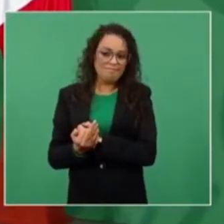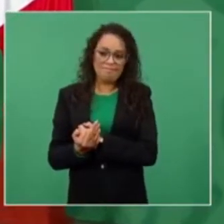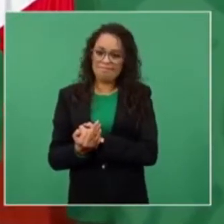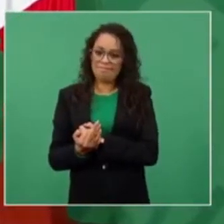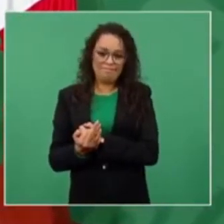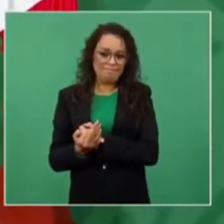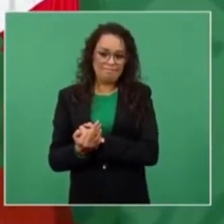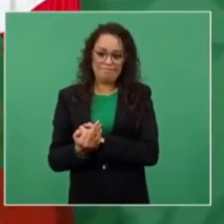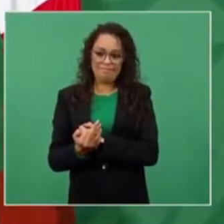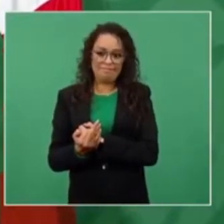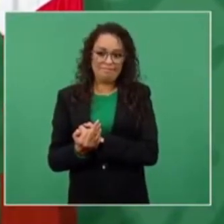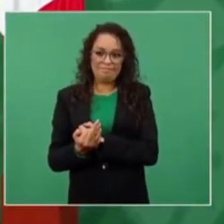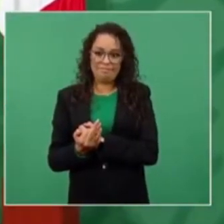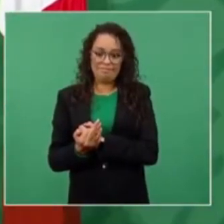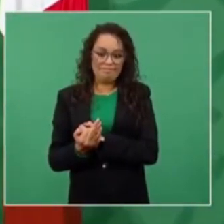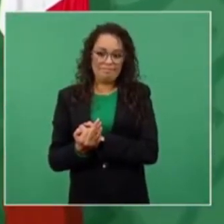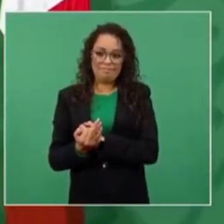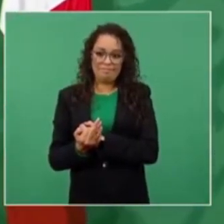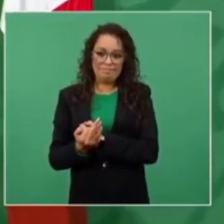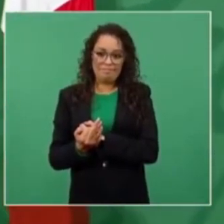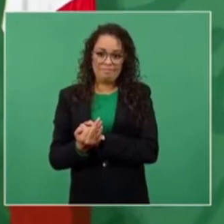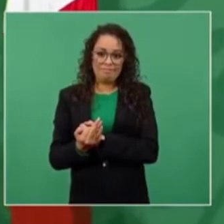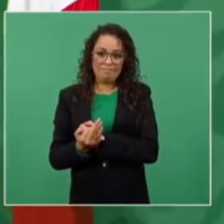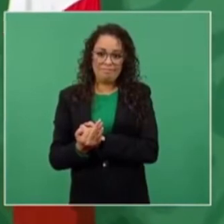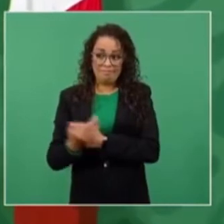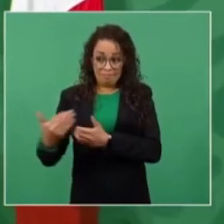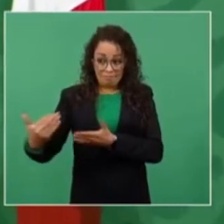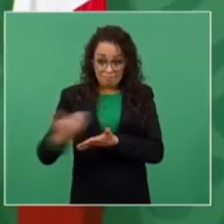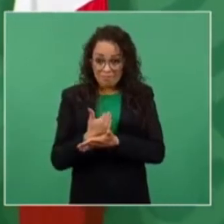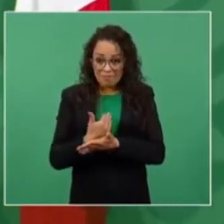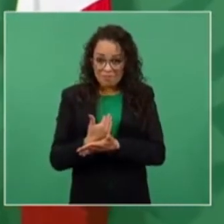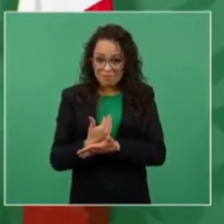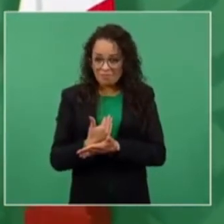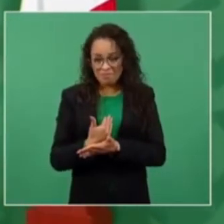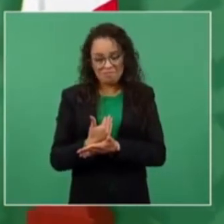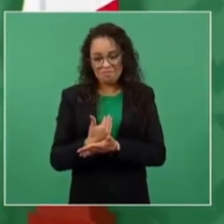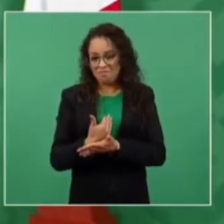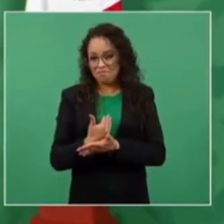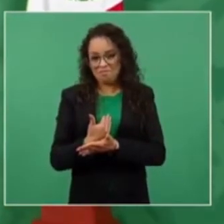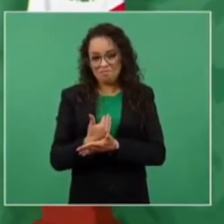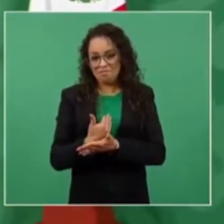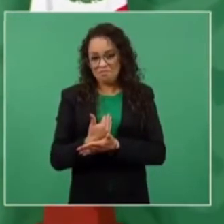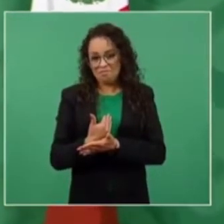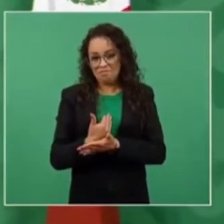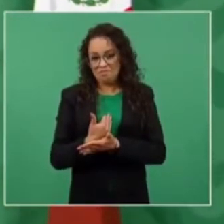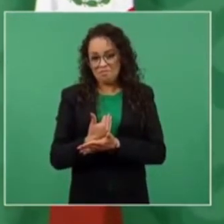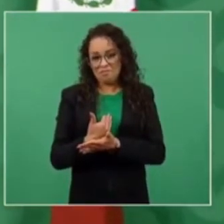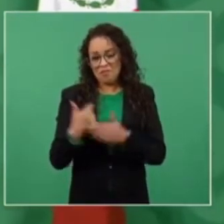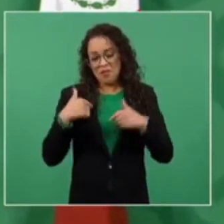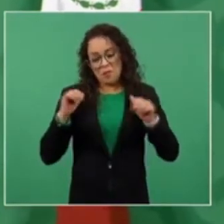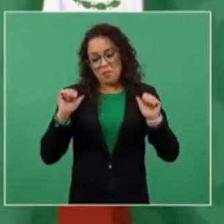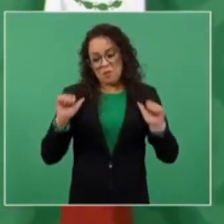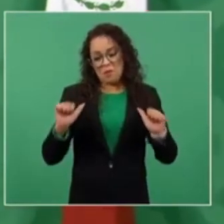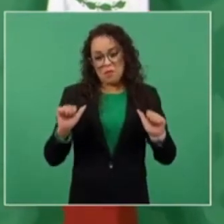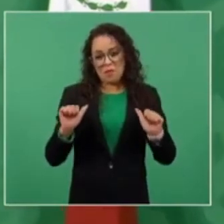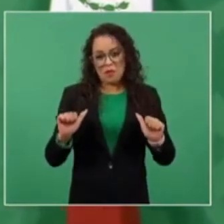no nos pueden hacer nada o tenemos fuero sino legal político